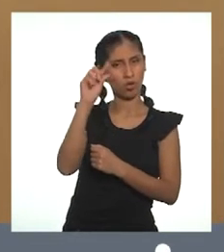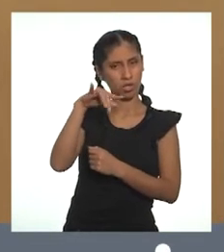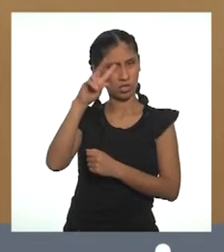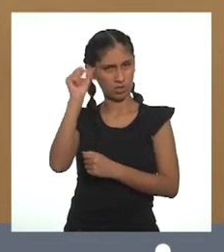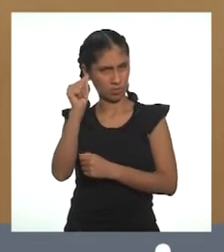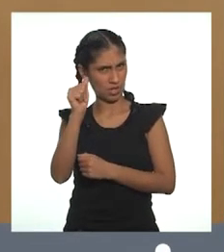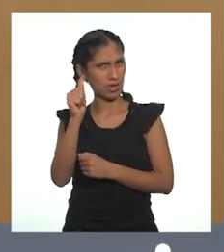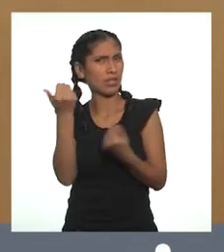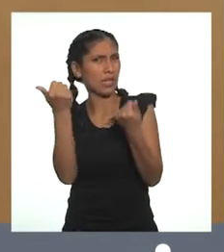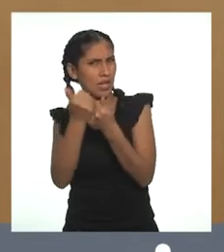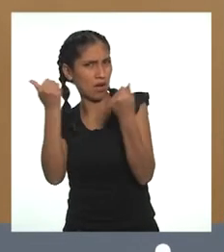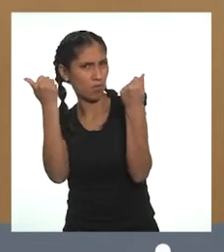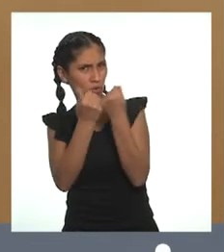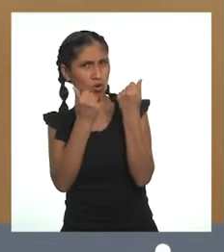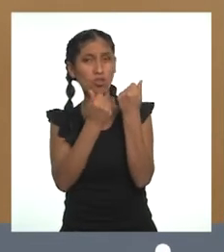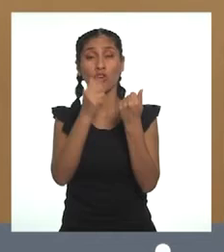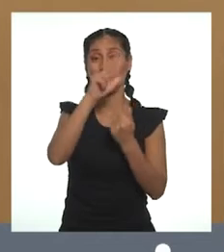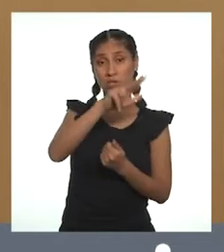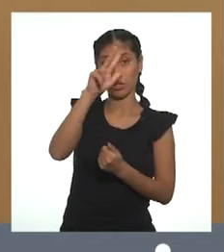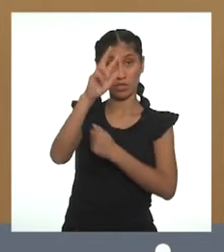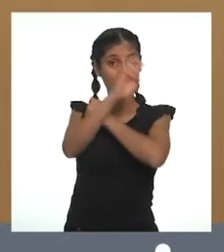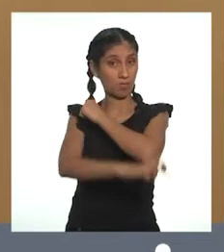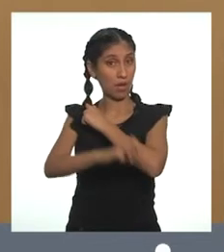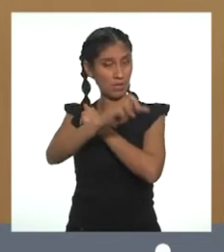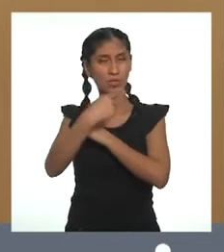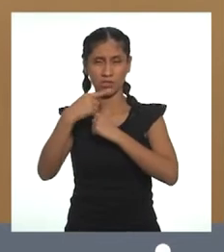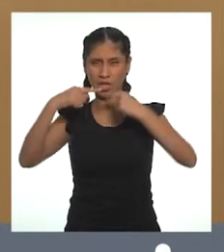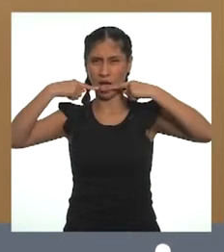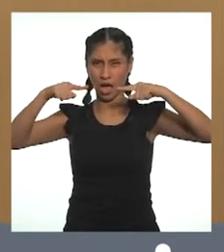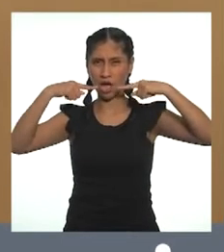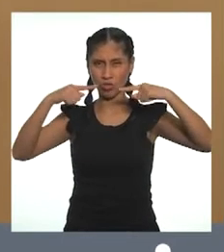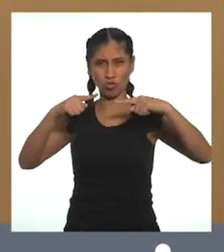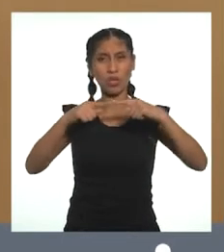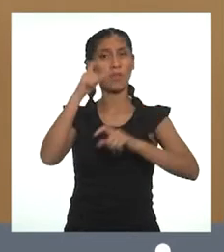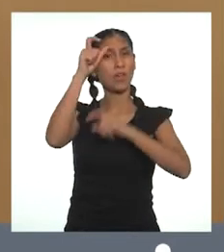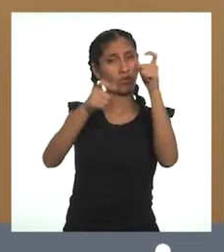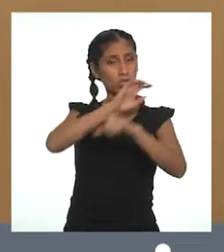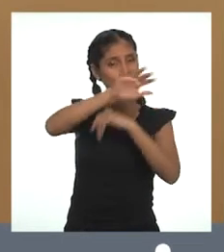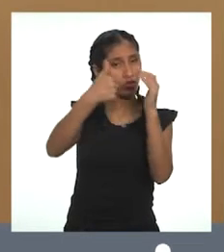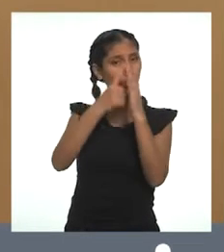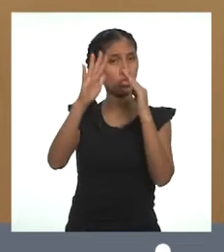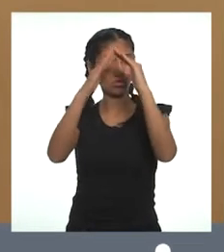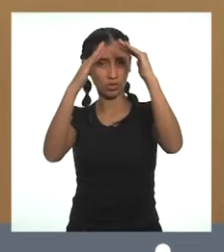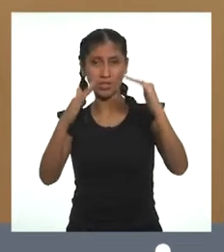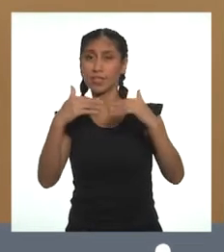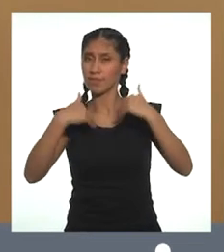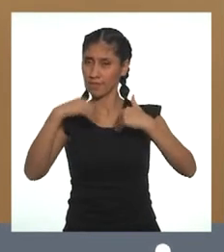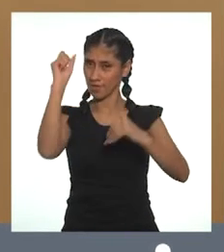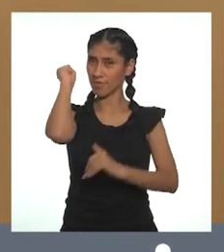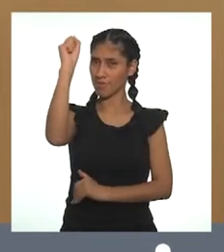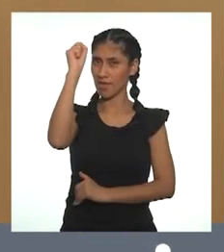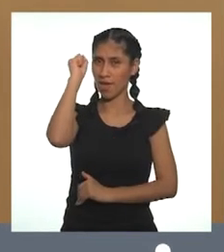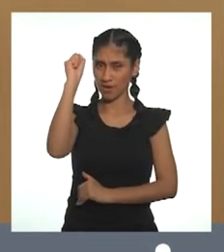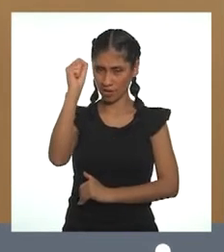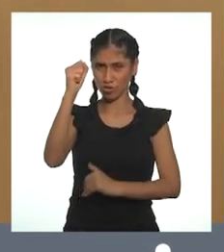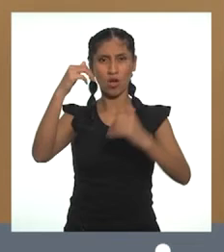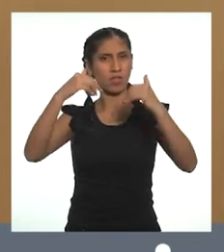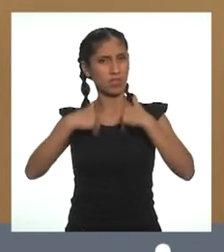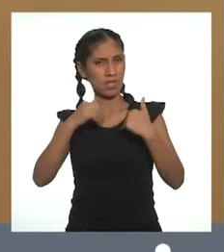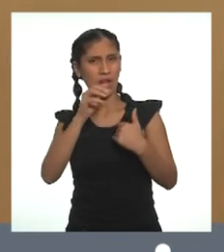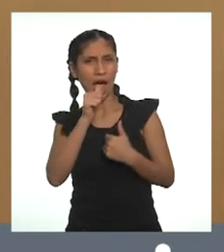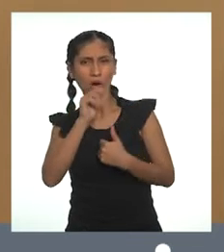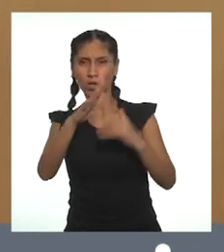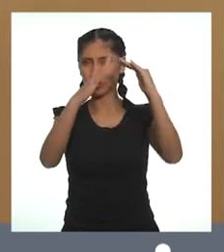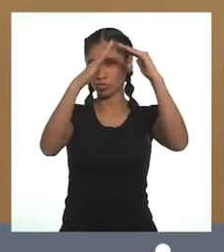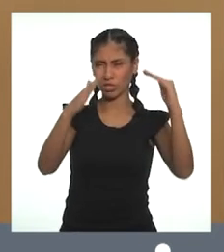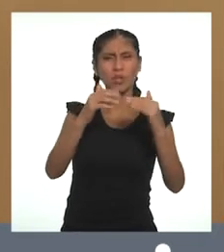países en el que declara el derecho al agua potable y el saneamiento es un derecho humano esencial